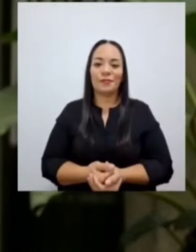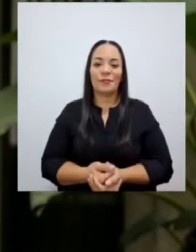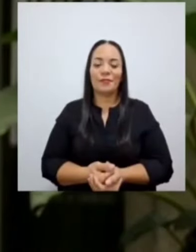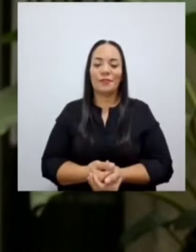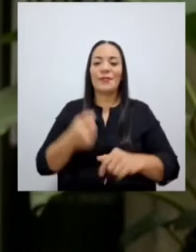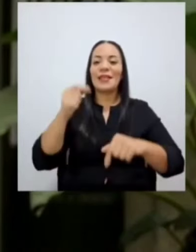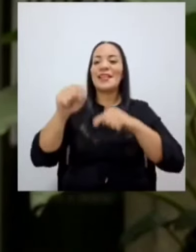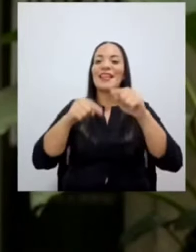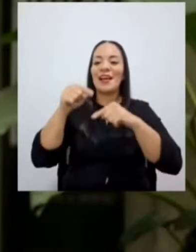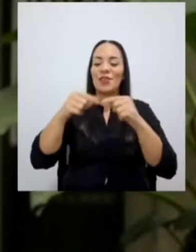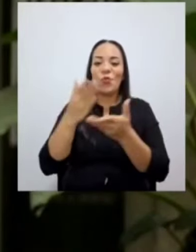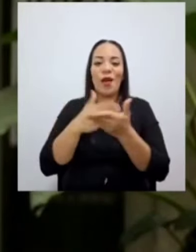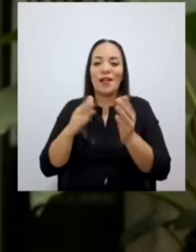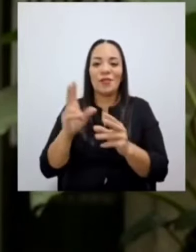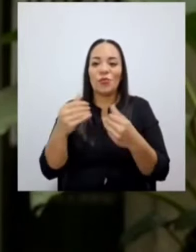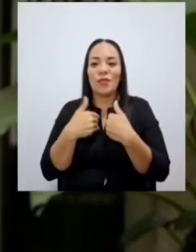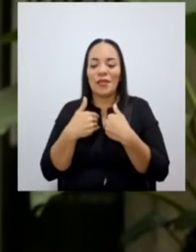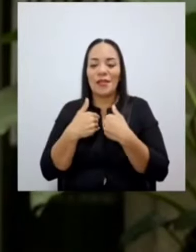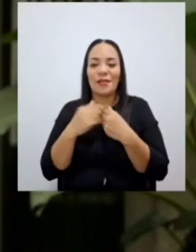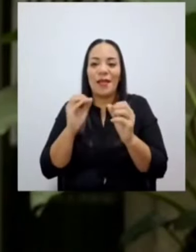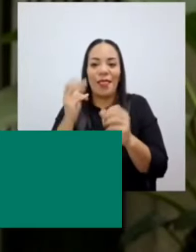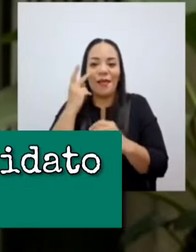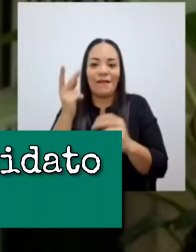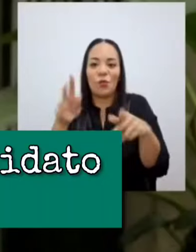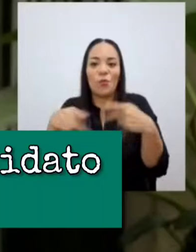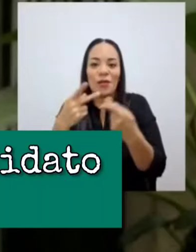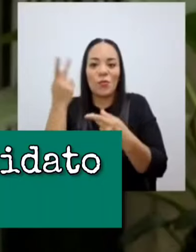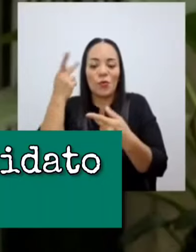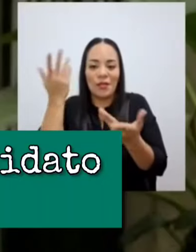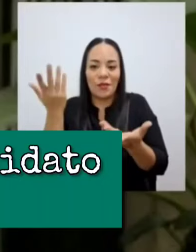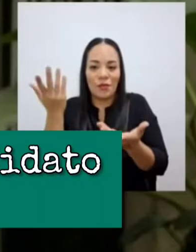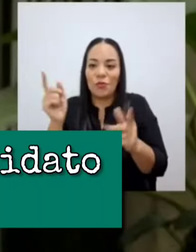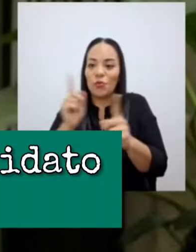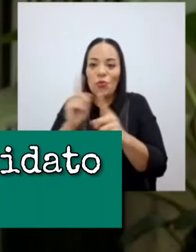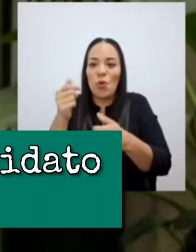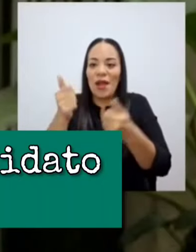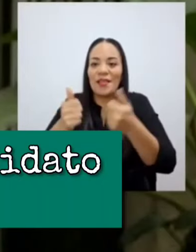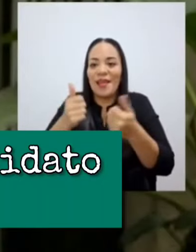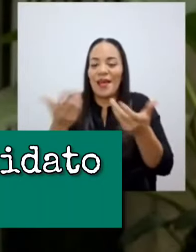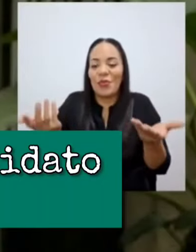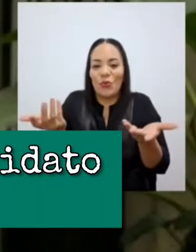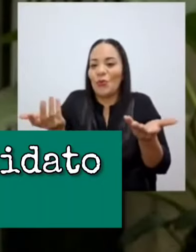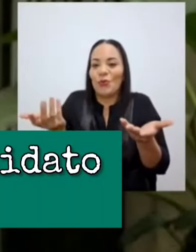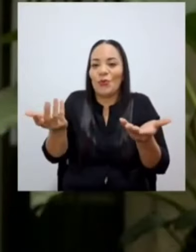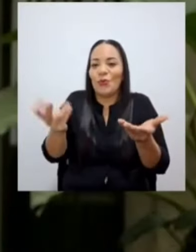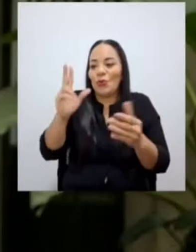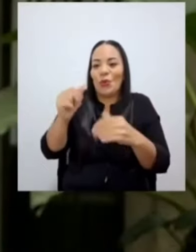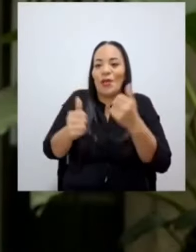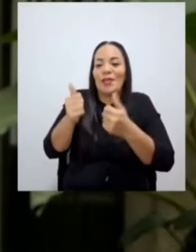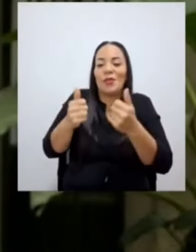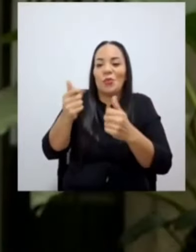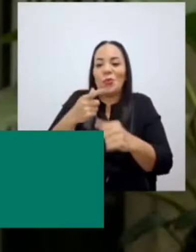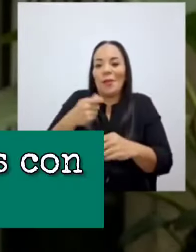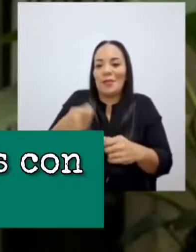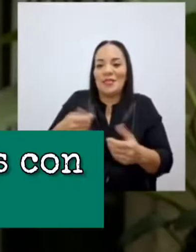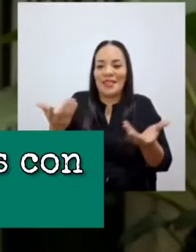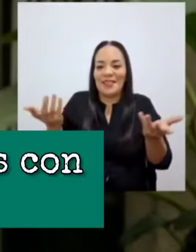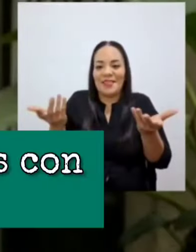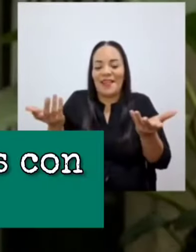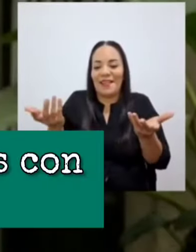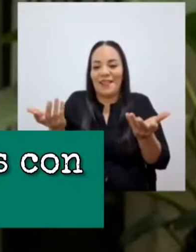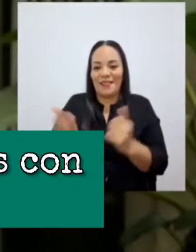criticando a alguien que no tiene nada que ver con el partido, que no es candidato ni va a ser candidato a la presidencia. Y